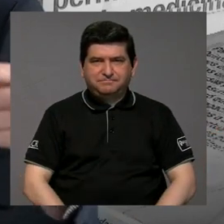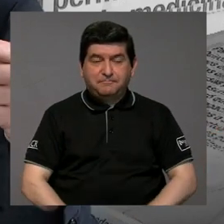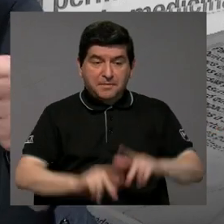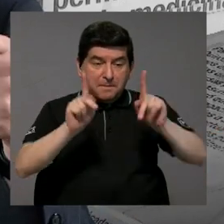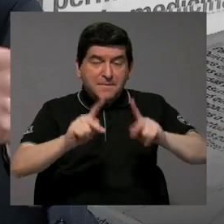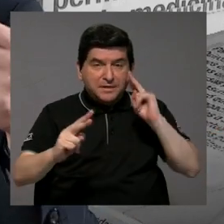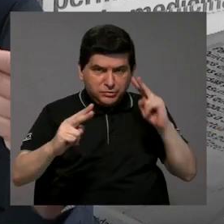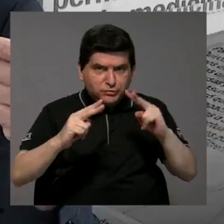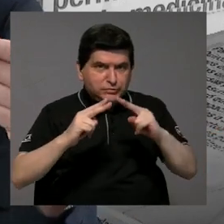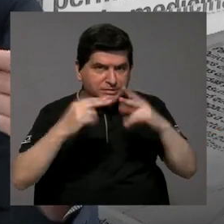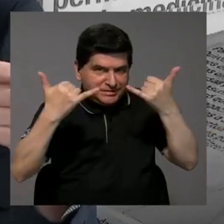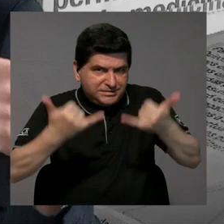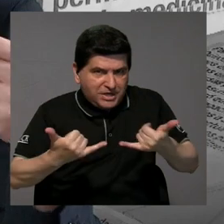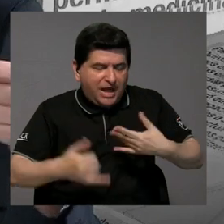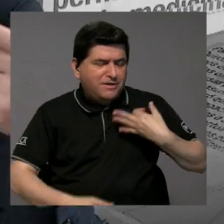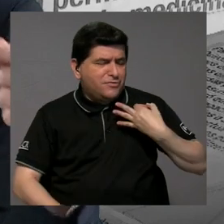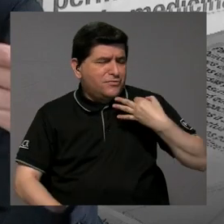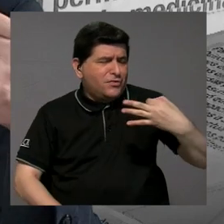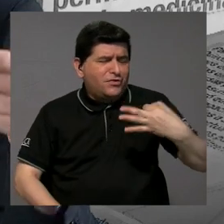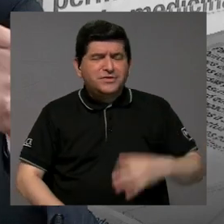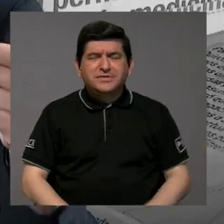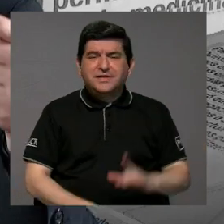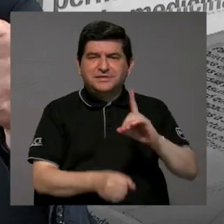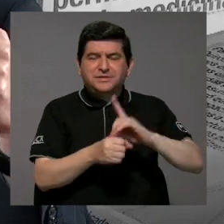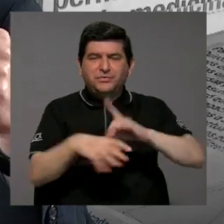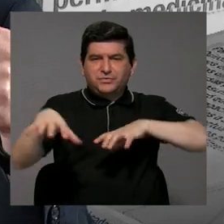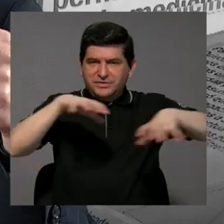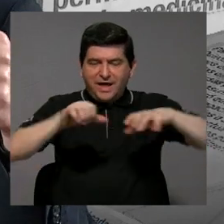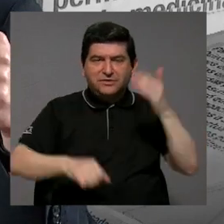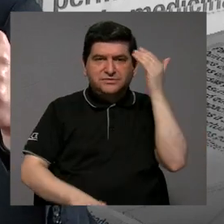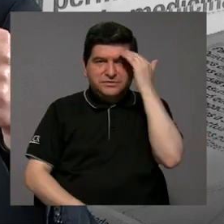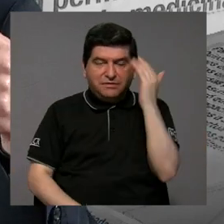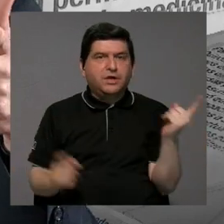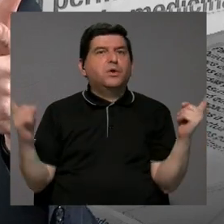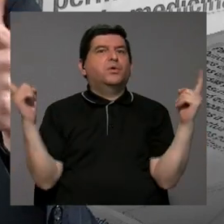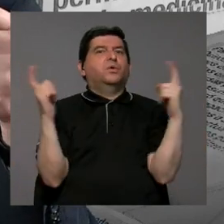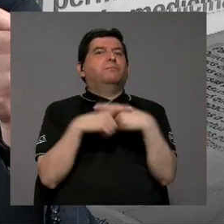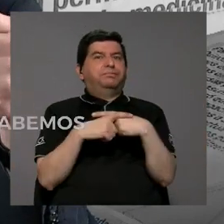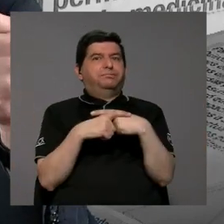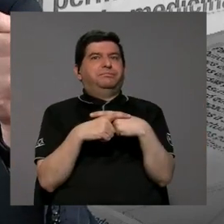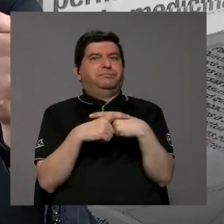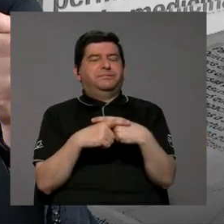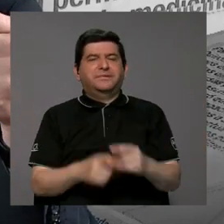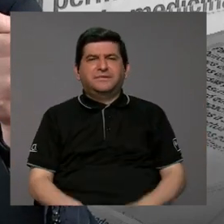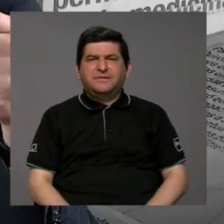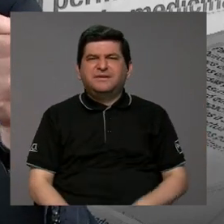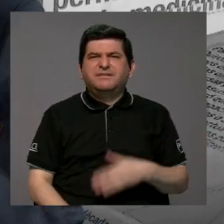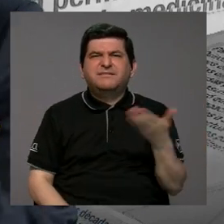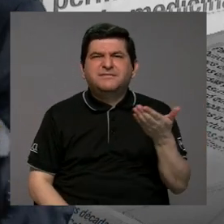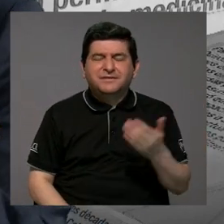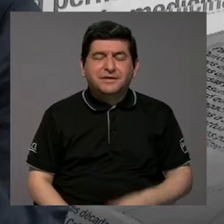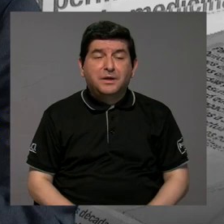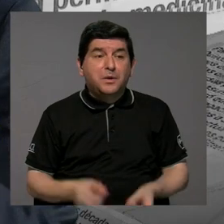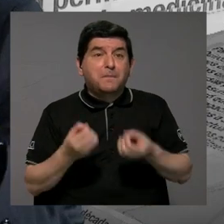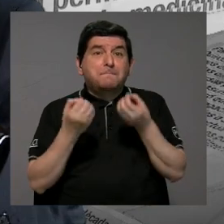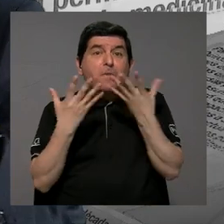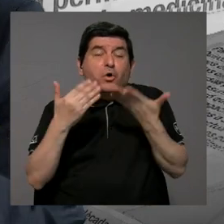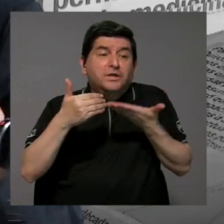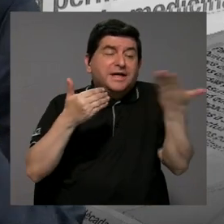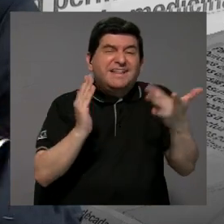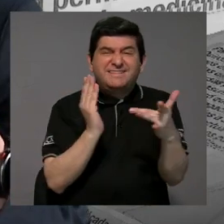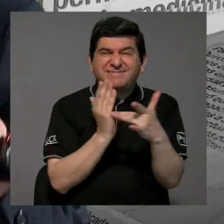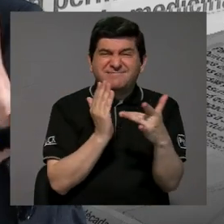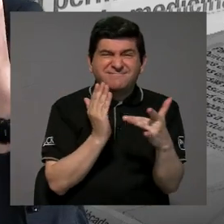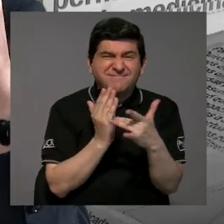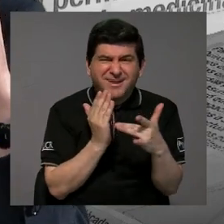Es decir, quienes conocemos el día a día de las y los diputados sabemos que es bastante complejo en el sentido de que hay un montón de elementos